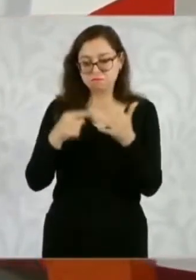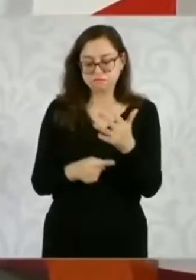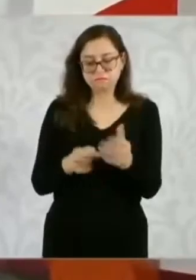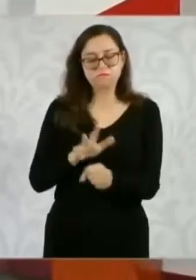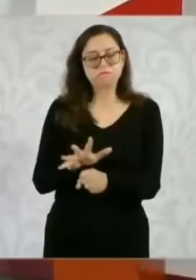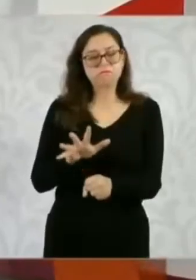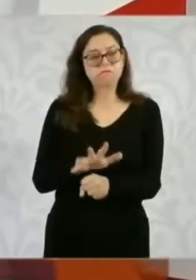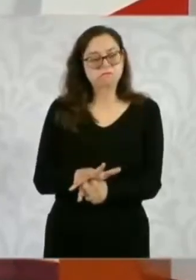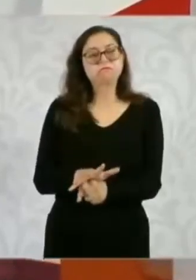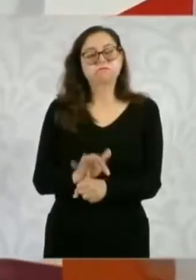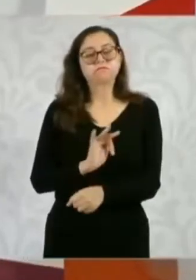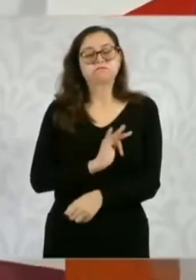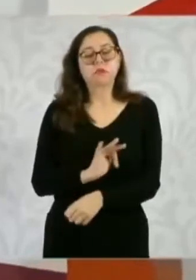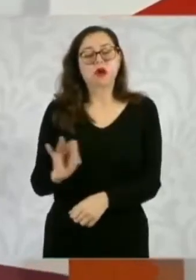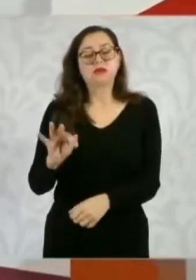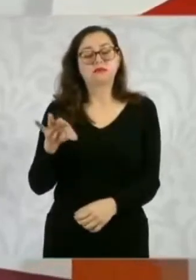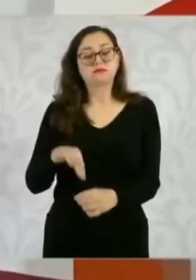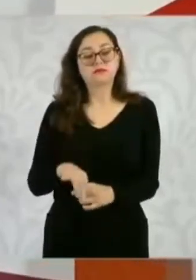llevar a cabo la elección.